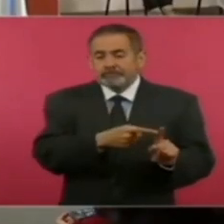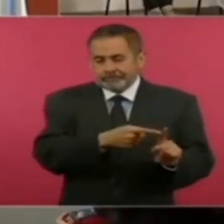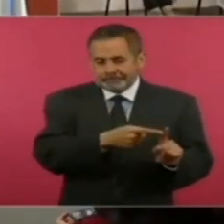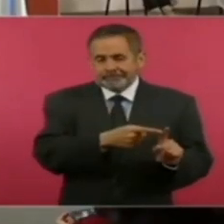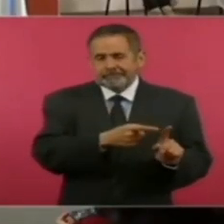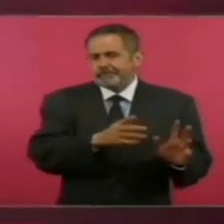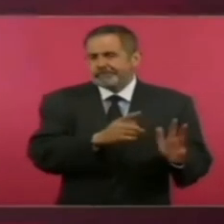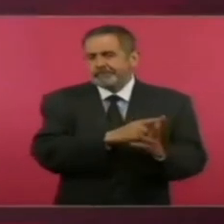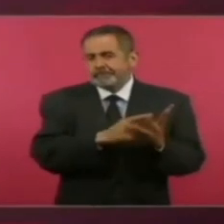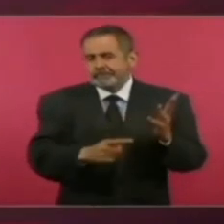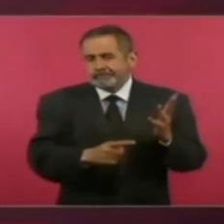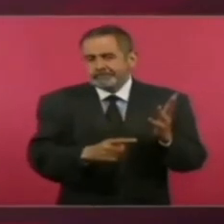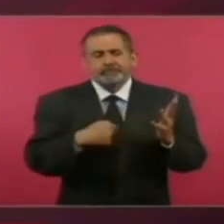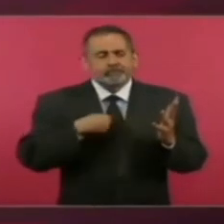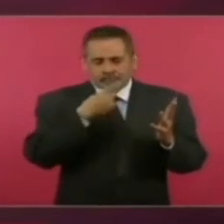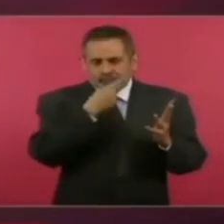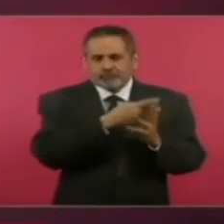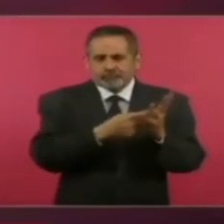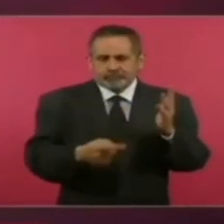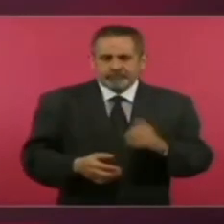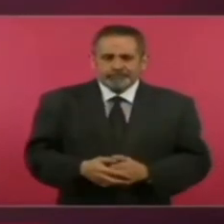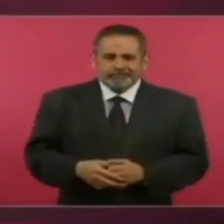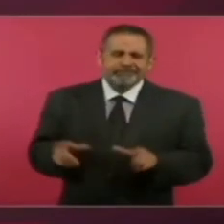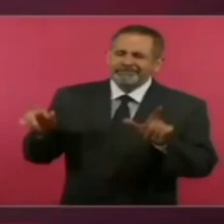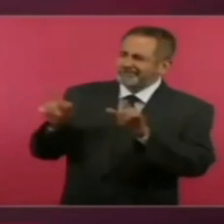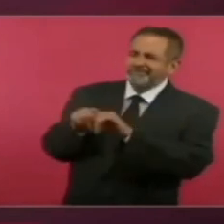nada más con eso